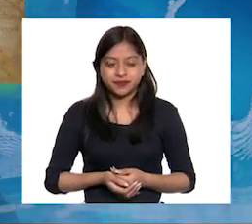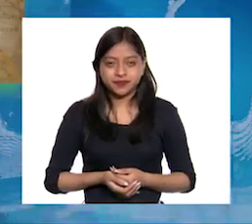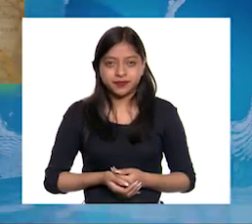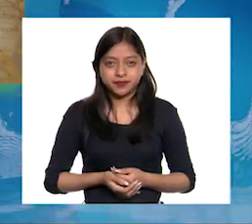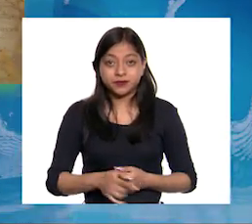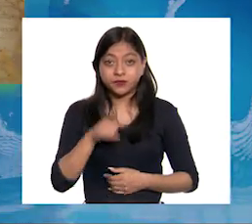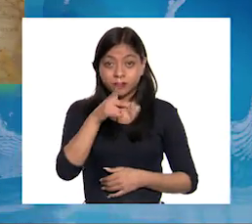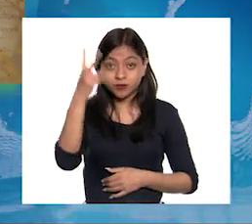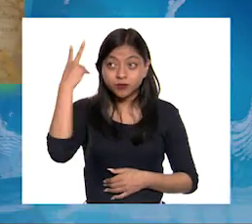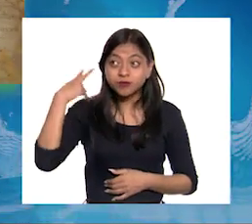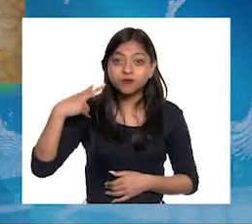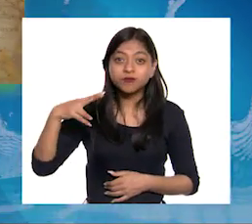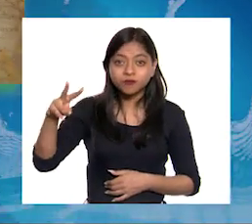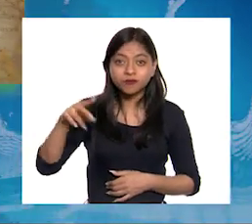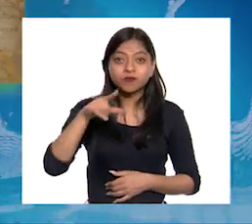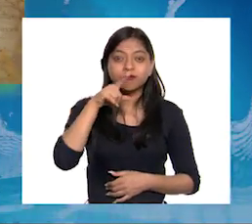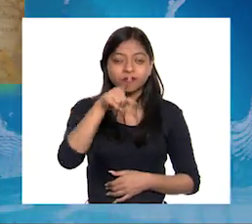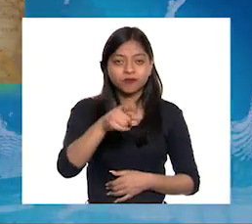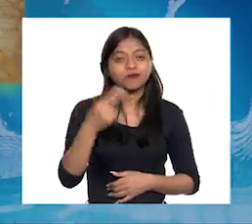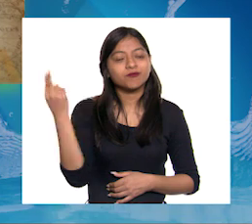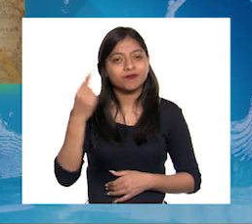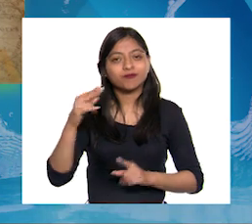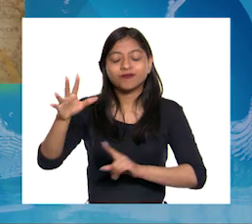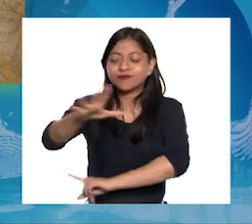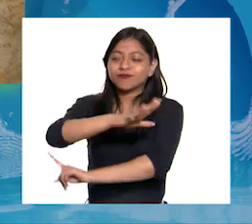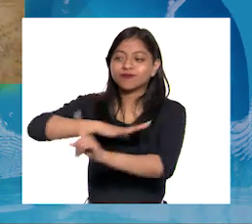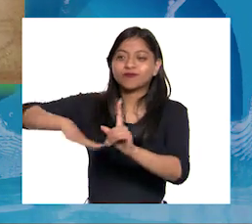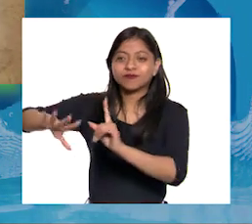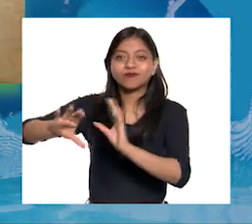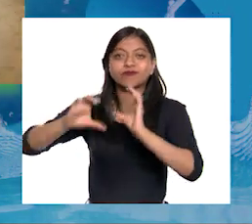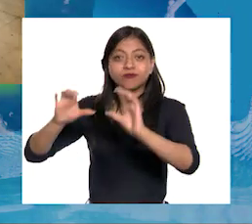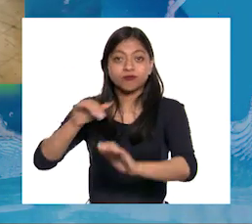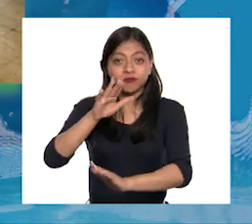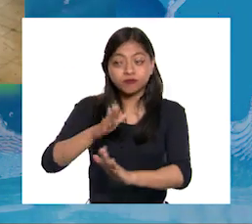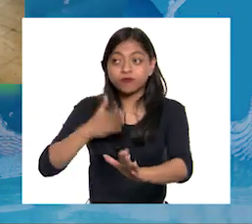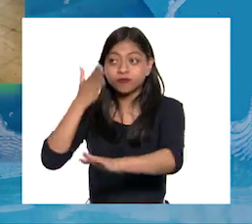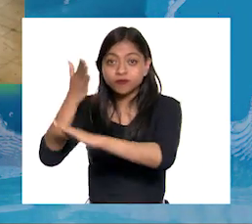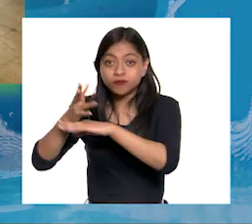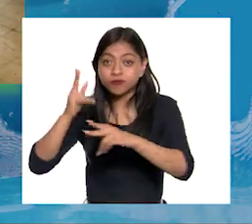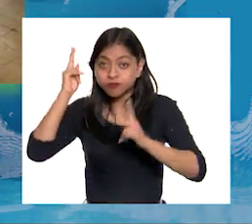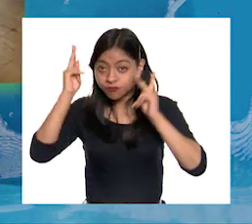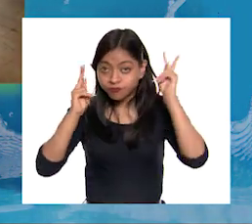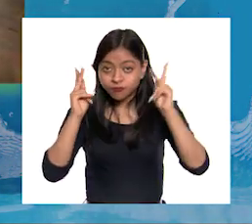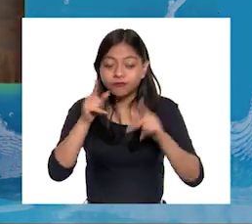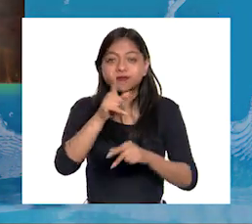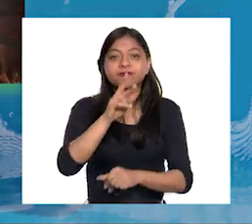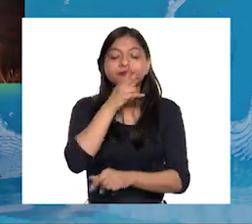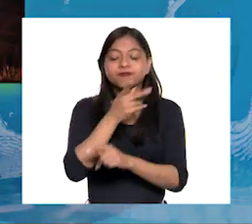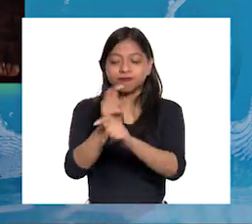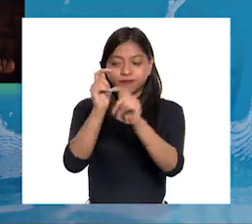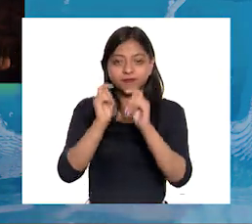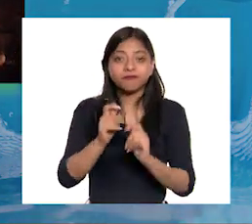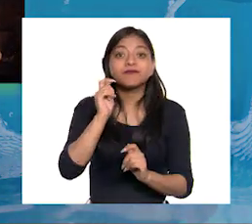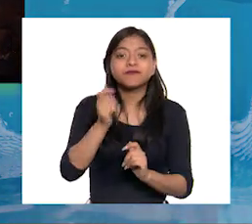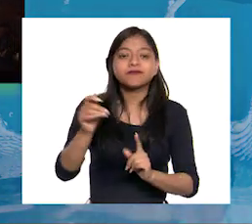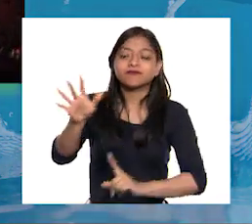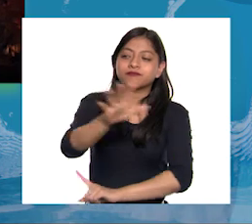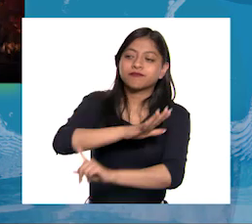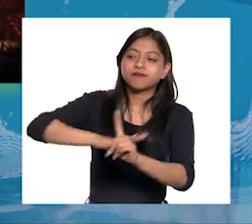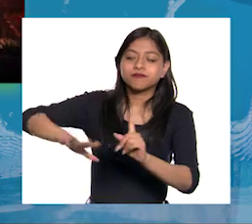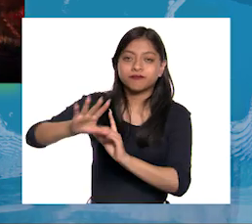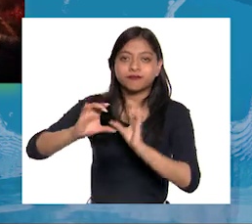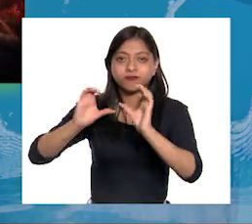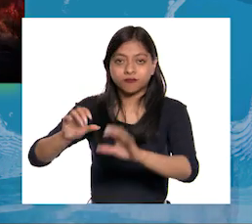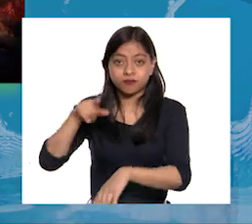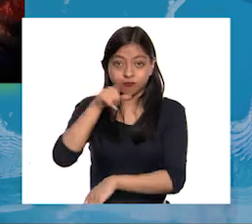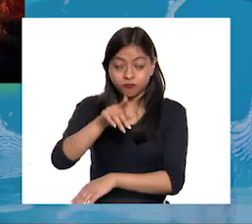Al viajar, deja tu huella verde Como visitante responsable, me documento sobre la naturaleza y la cultura